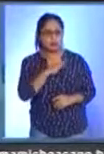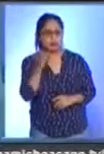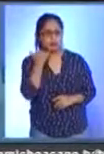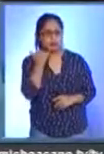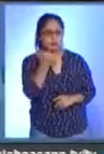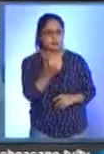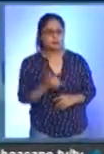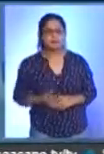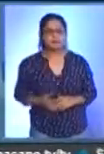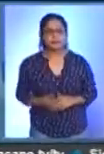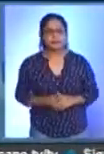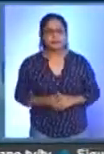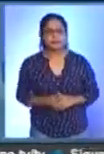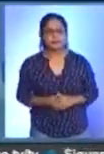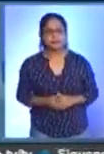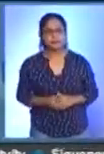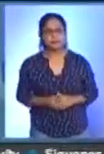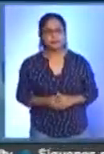León, SM Noticias.